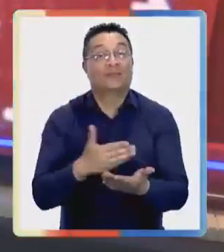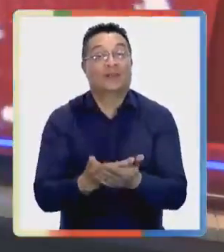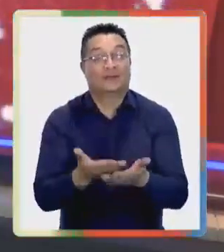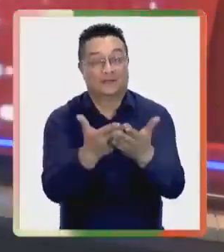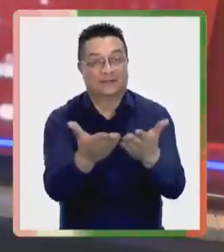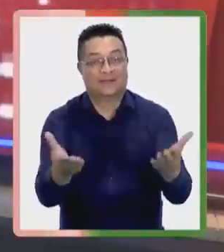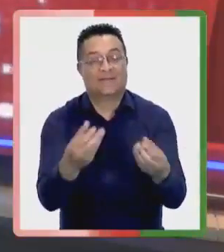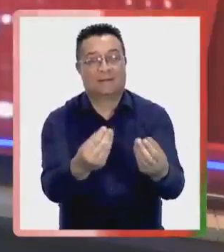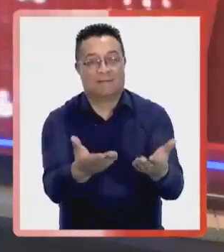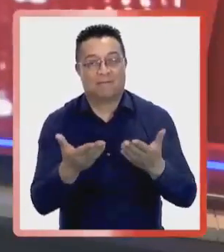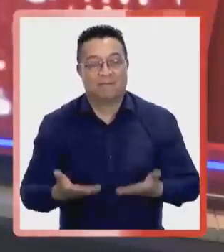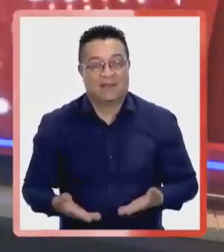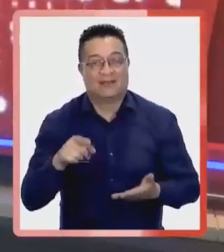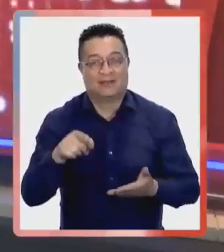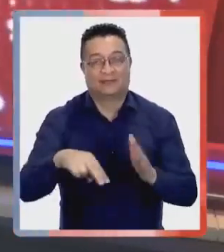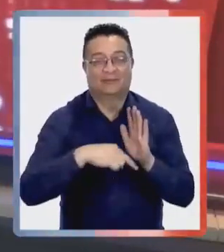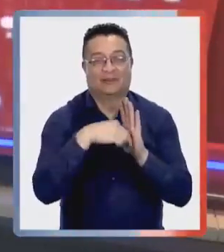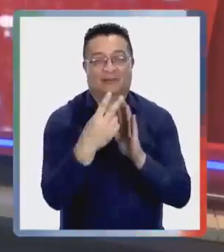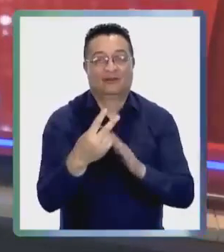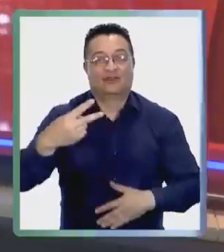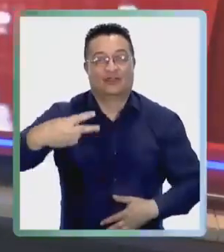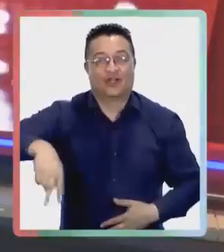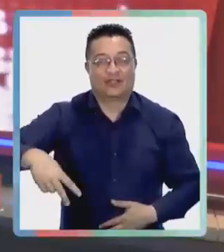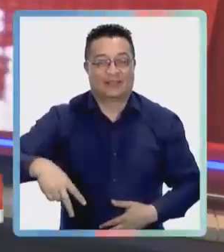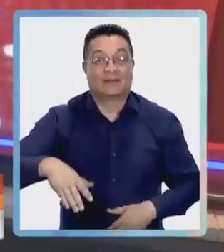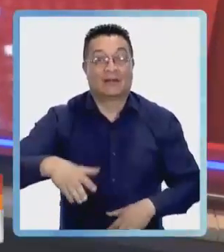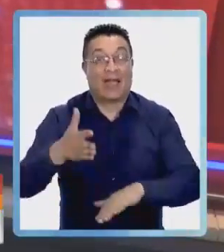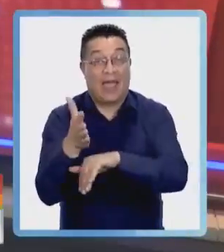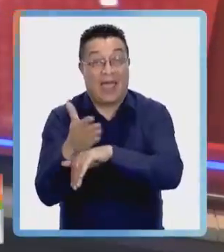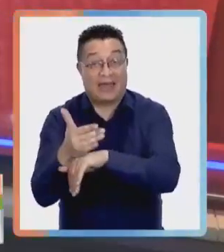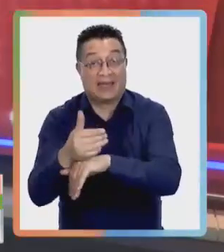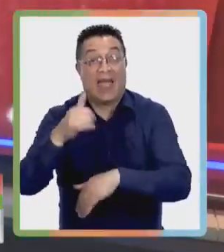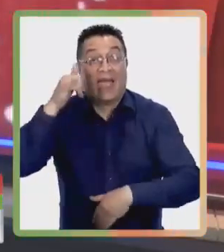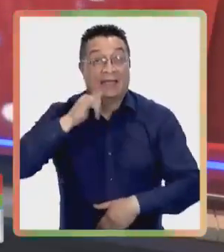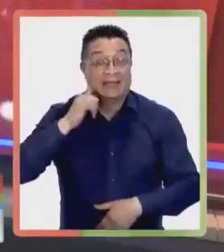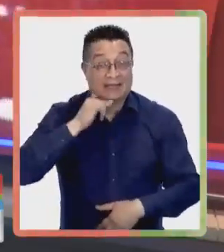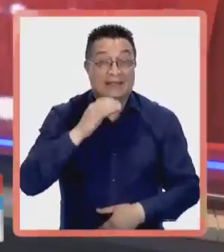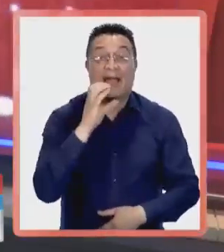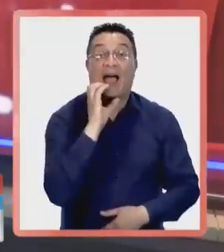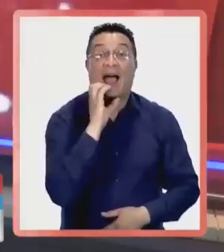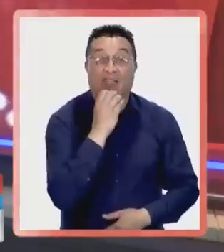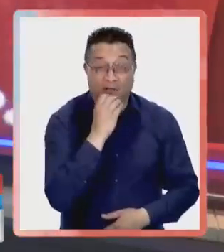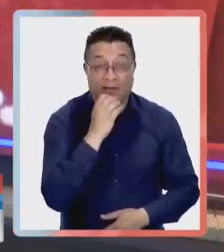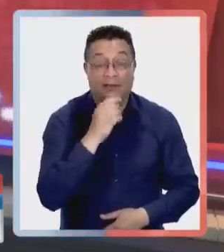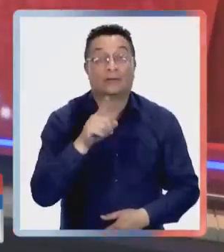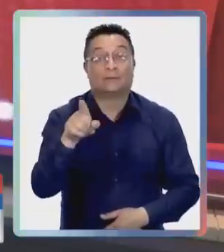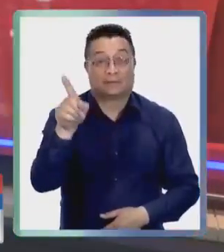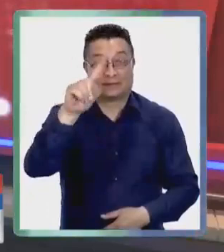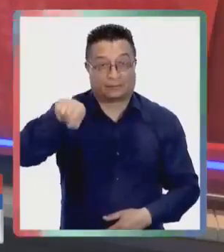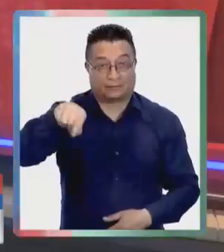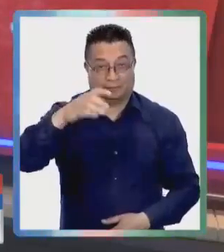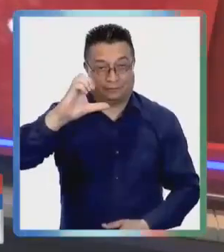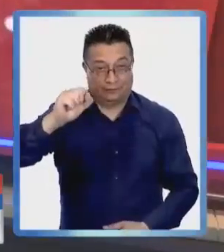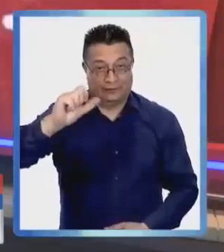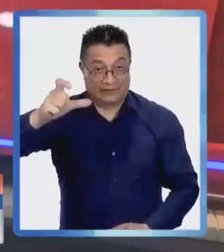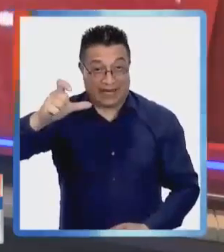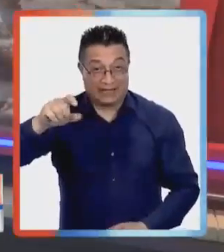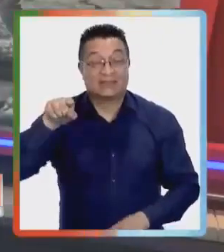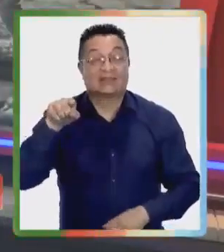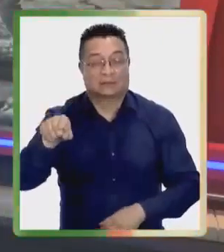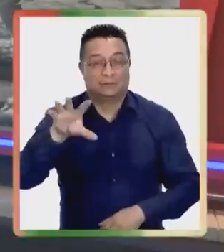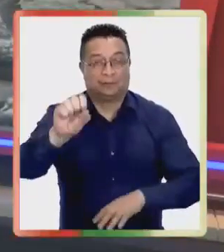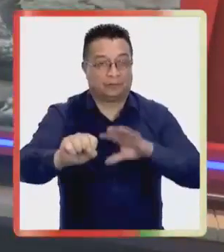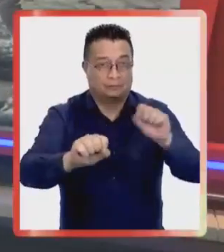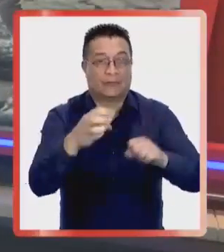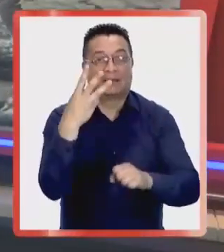Hola, ¿qué tal? ¿Cómo están ustedes? Bienvenidas y bienvenidos a Portavoz Noticias. En Arica, Iquique y Antofagasta, el Servicio Agrícola